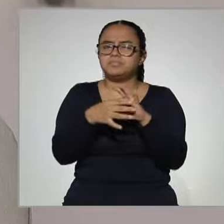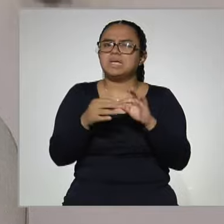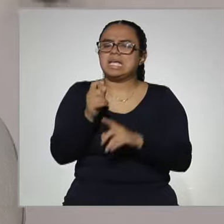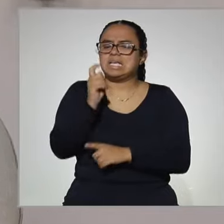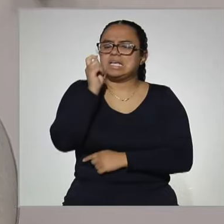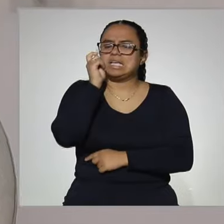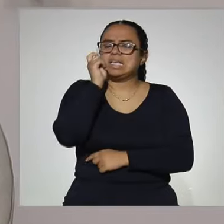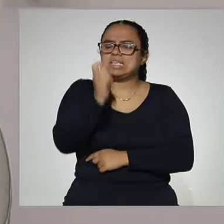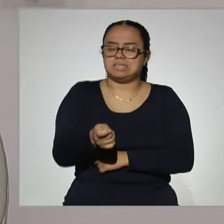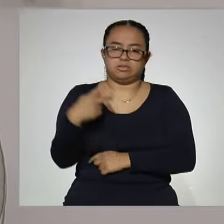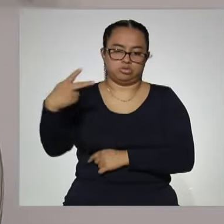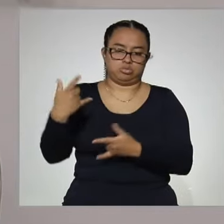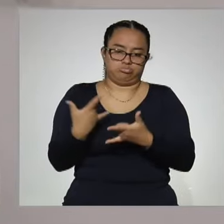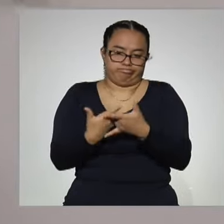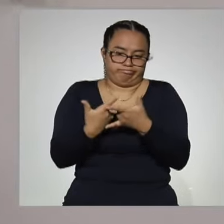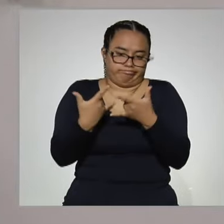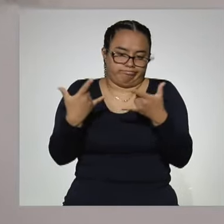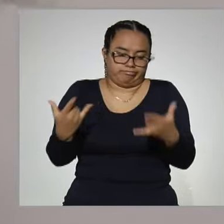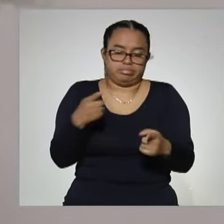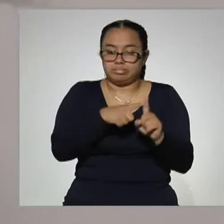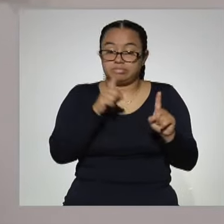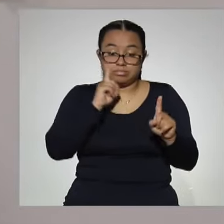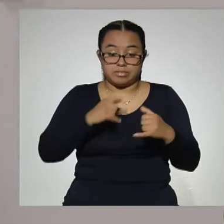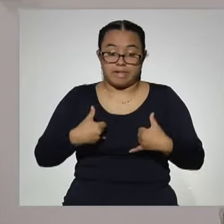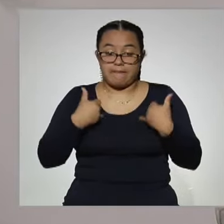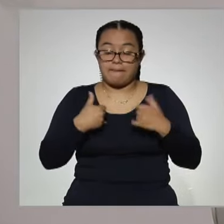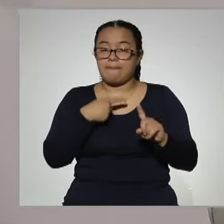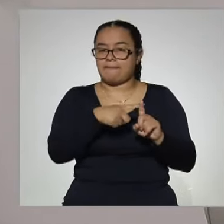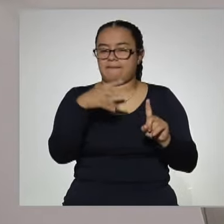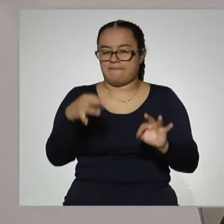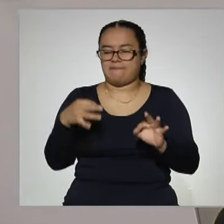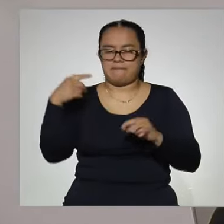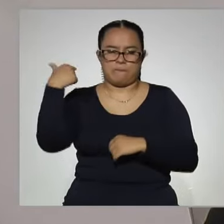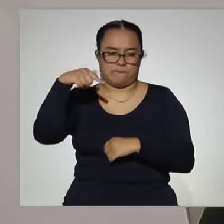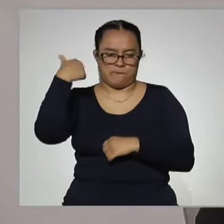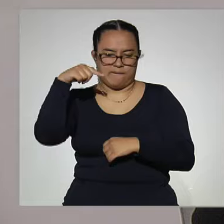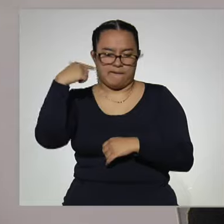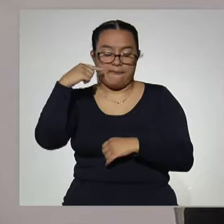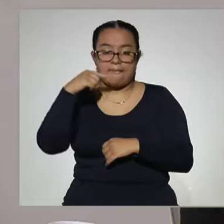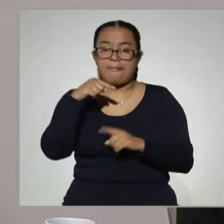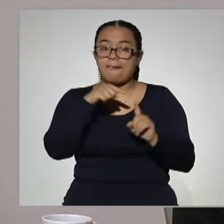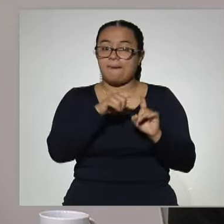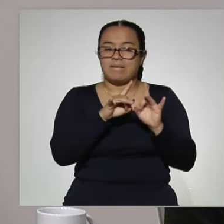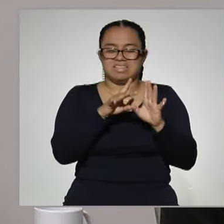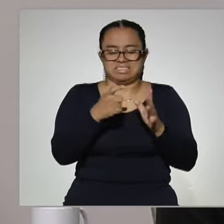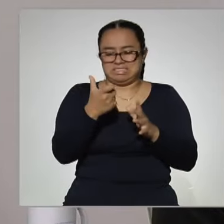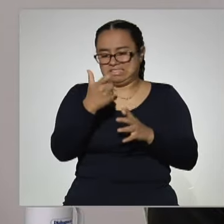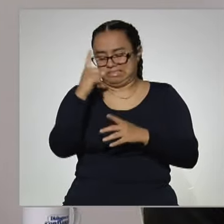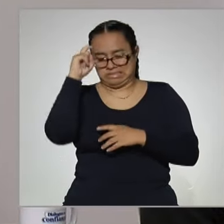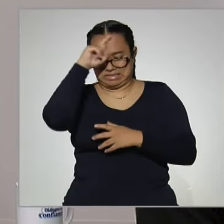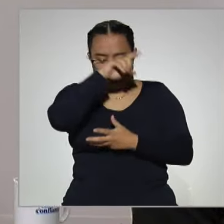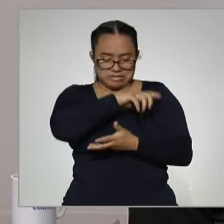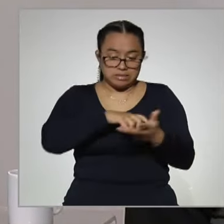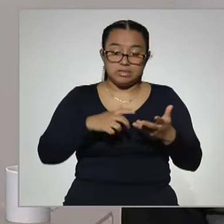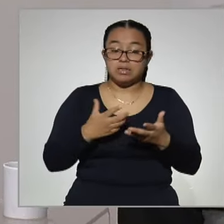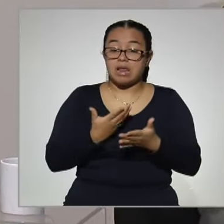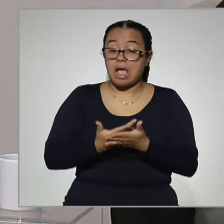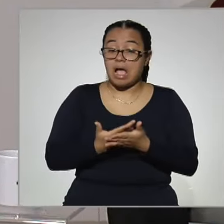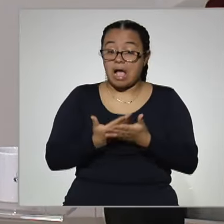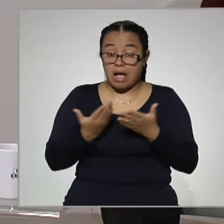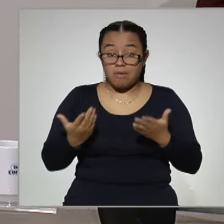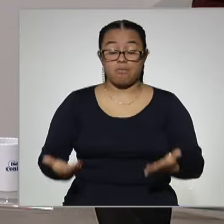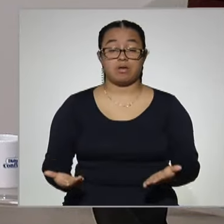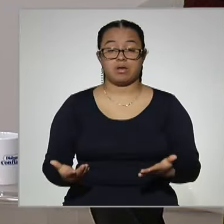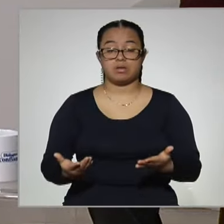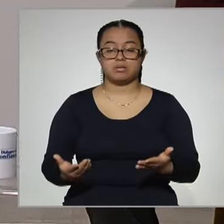que ha significado. un testimonio que tenemos de una joven de Guadalajara, que atravesó problemas económicos y ahora, pues, de